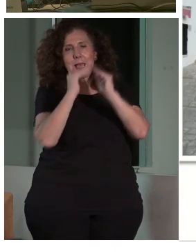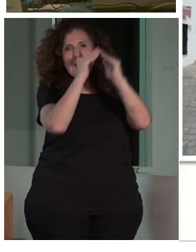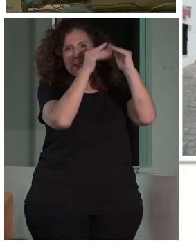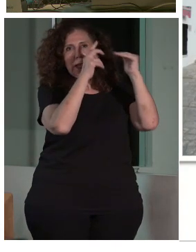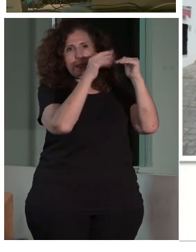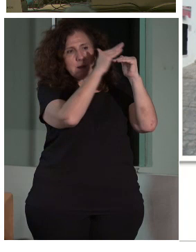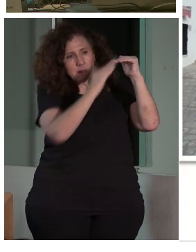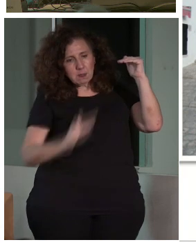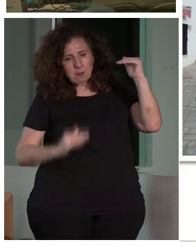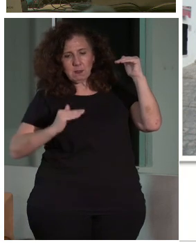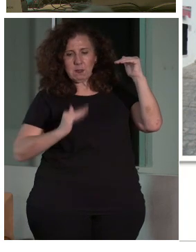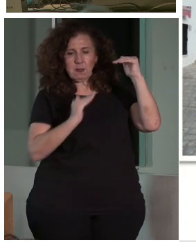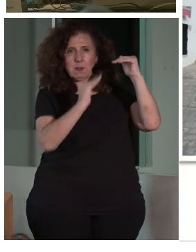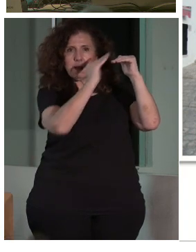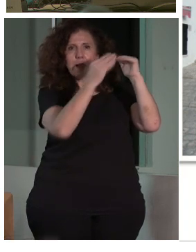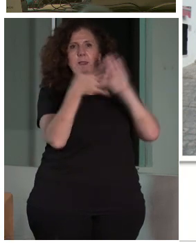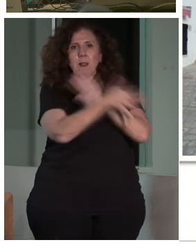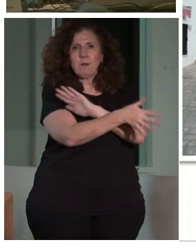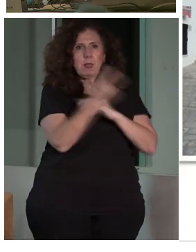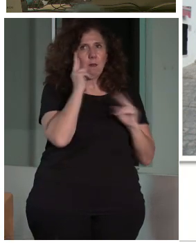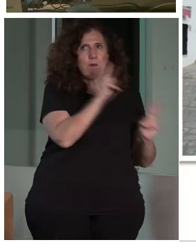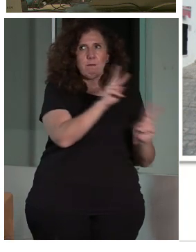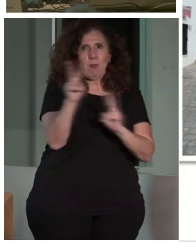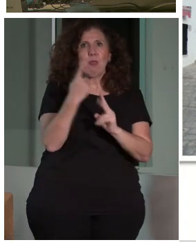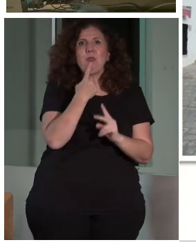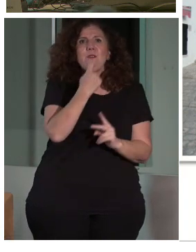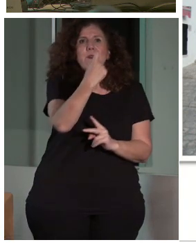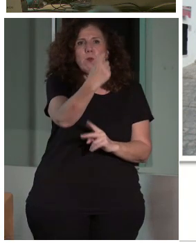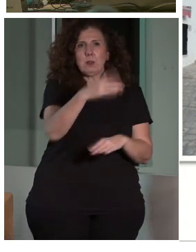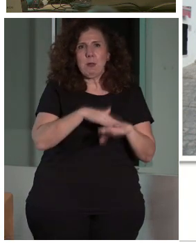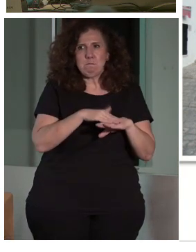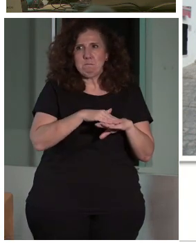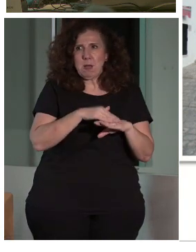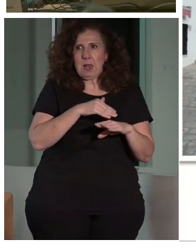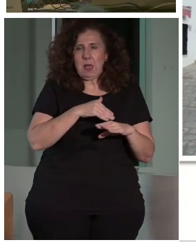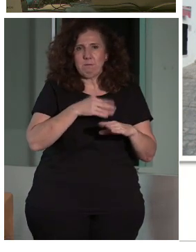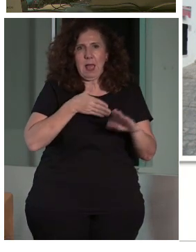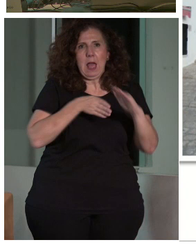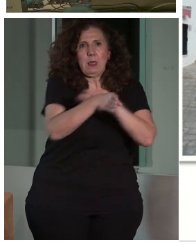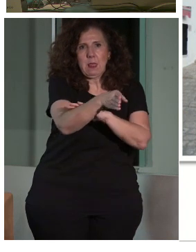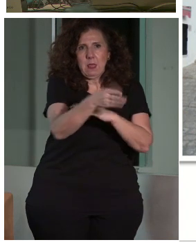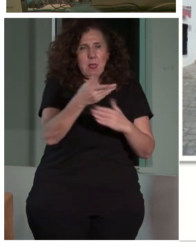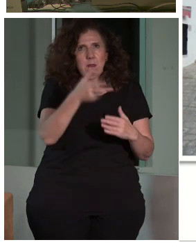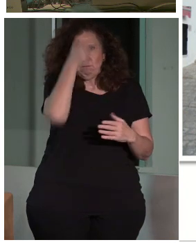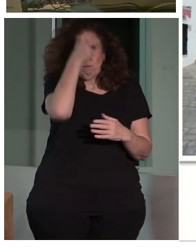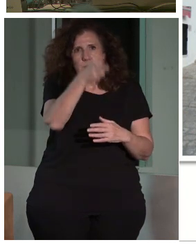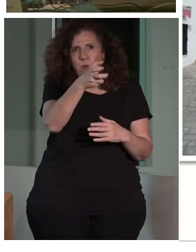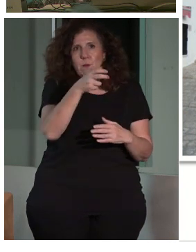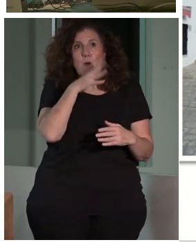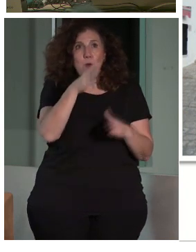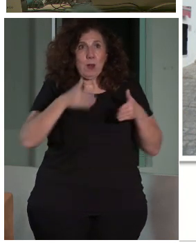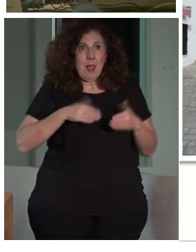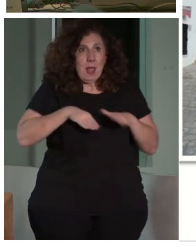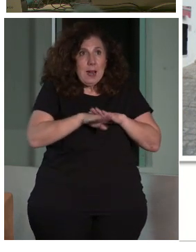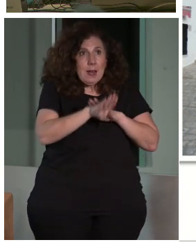el detalle de lo que hay detrás de ese patrimonio tan en la lejanía, cuando nos acercamos, pues vemos que el acceso al pueblo es por esta rampa